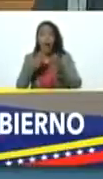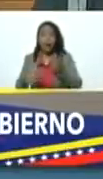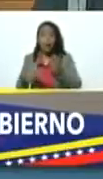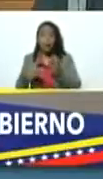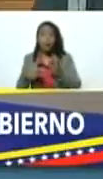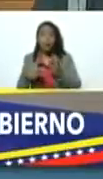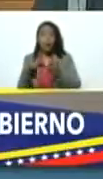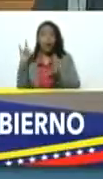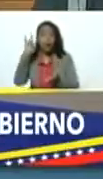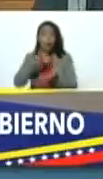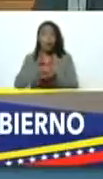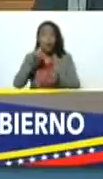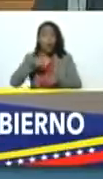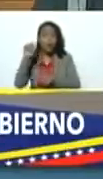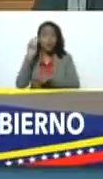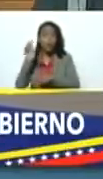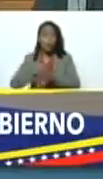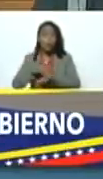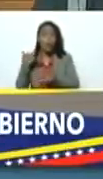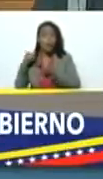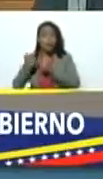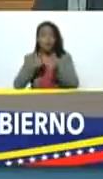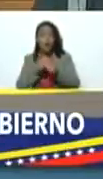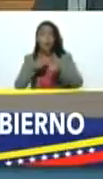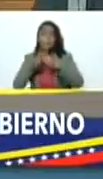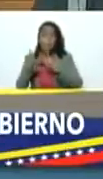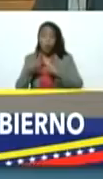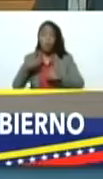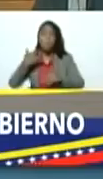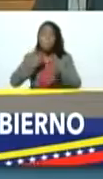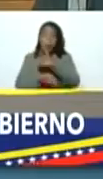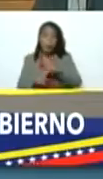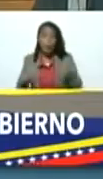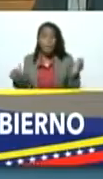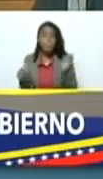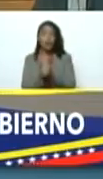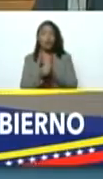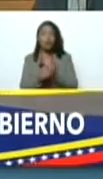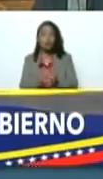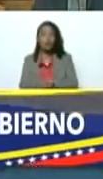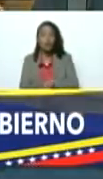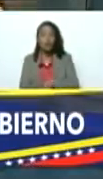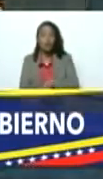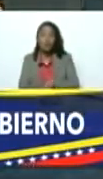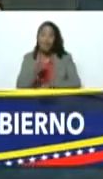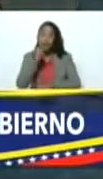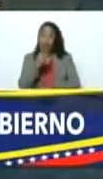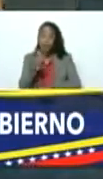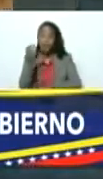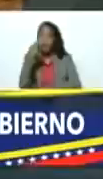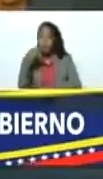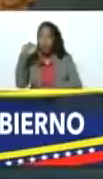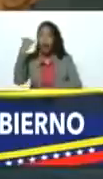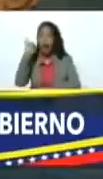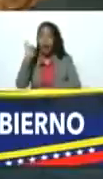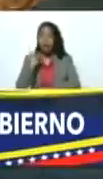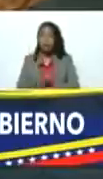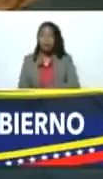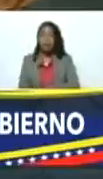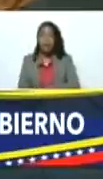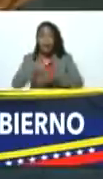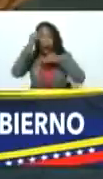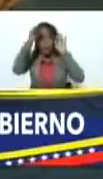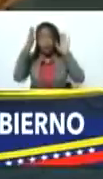estamos perseguidos pero los vamos a conseguir y bueno las medicinas las tenemos para